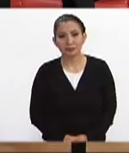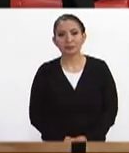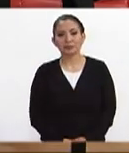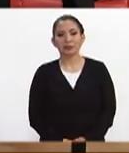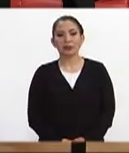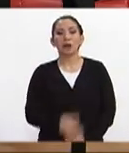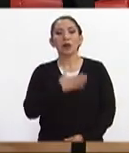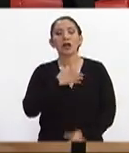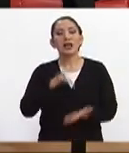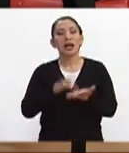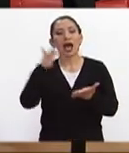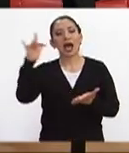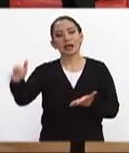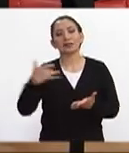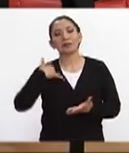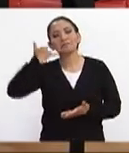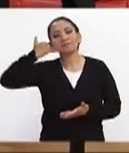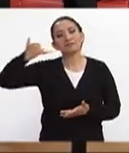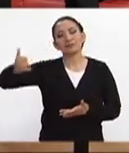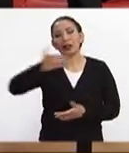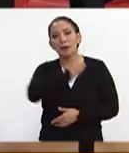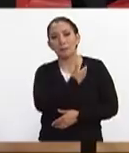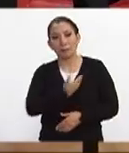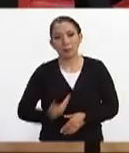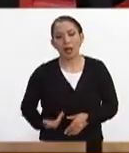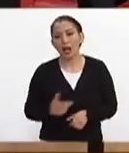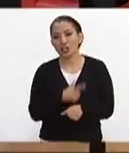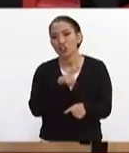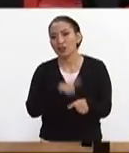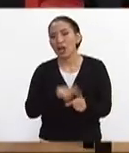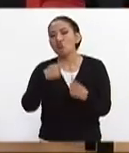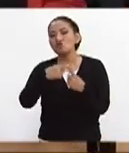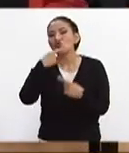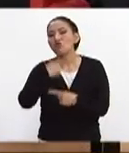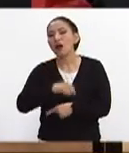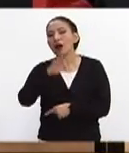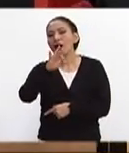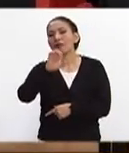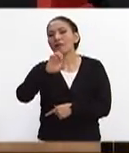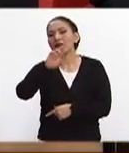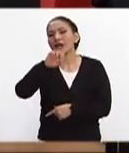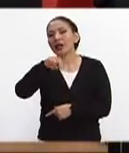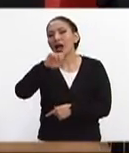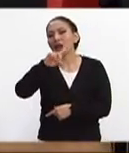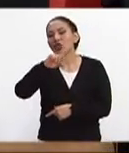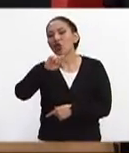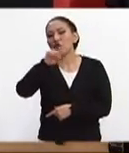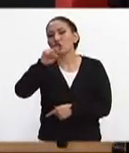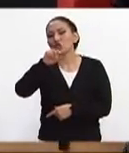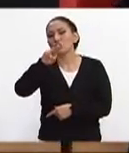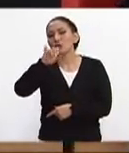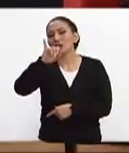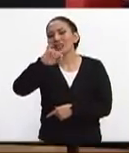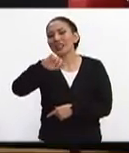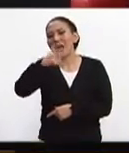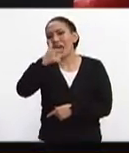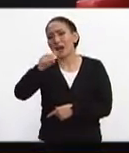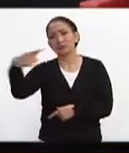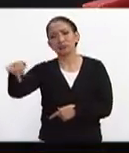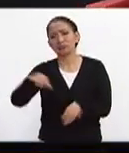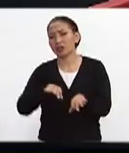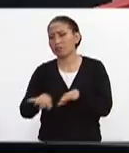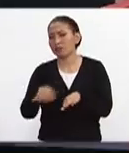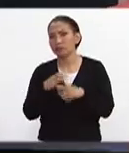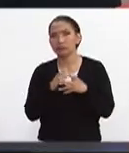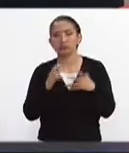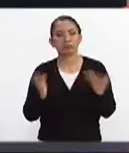bueno y agradecemos que nos tome la llamada el presidente nacional de la Cruz Roja don Fernando Suinaga sabemos pues de la gran labor que hace Cruz